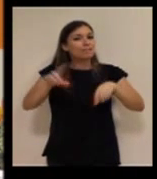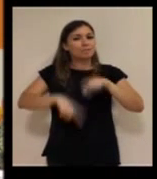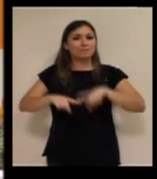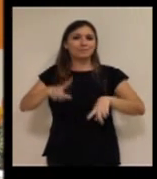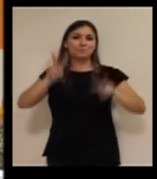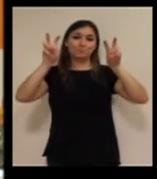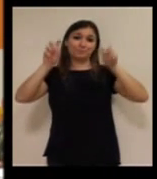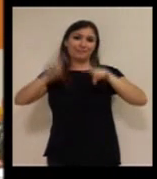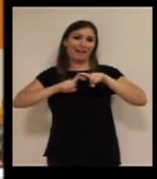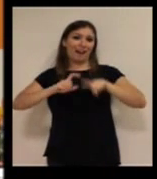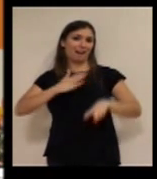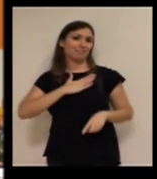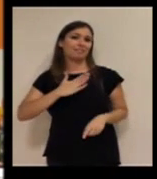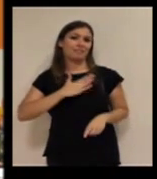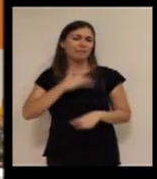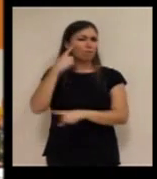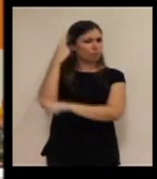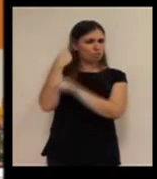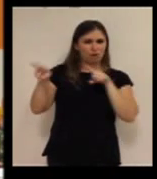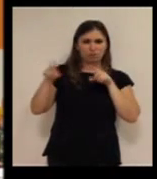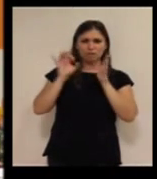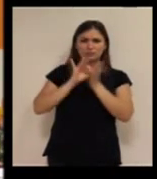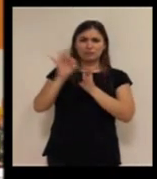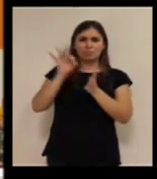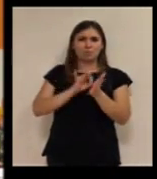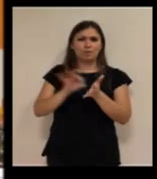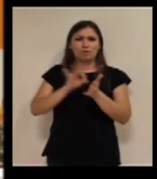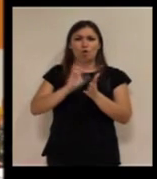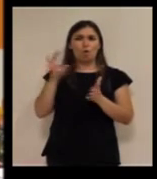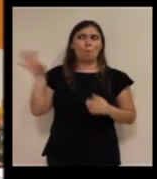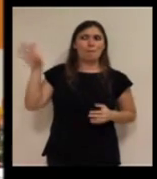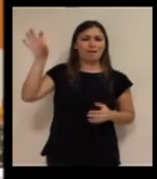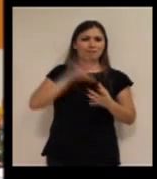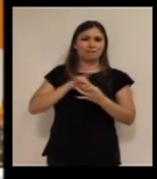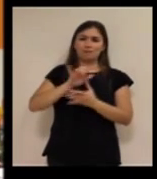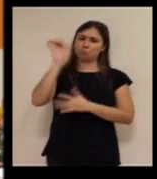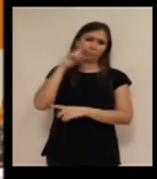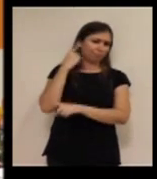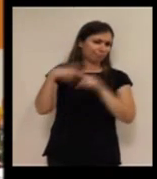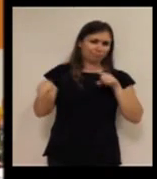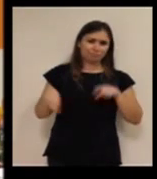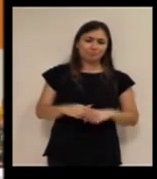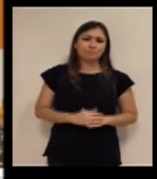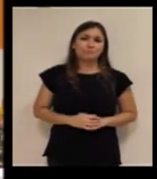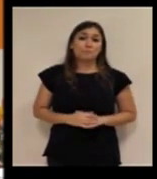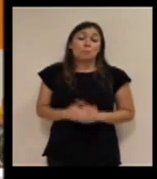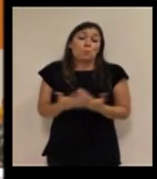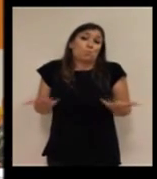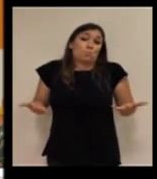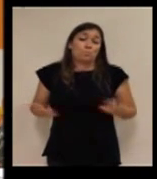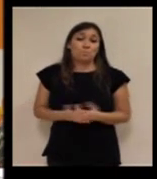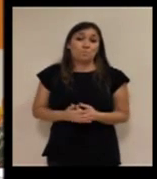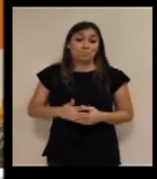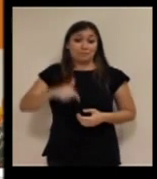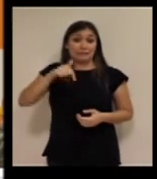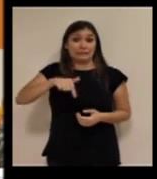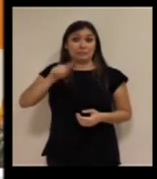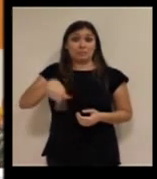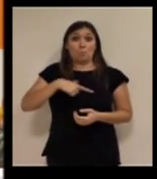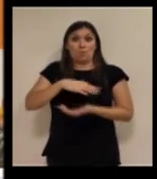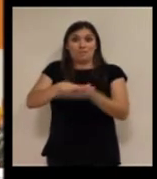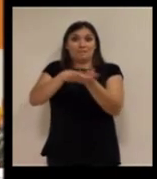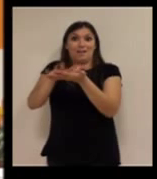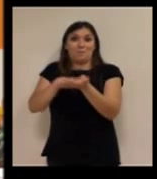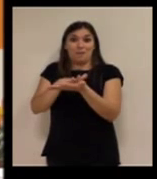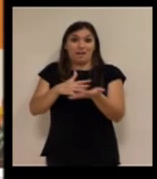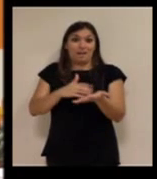carácter y es muy distinto al servicio que se presta en otros países europeos. que bueno, pues aquí también podéis hablar